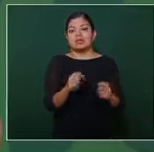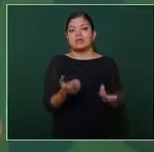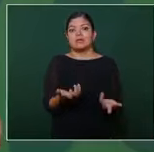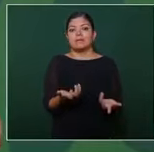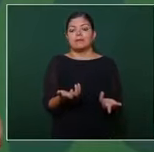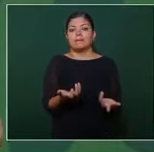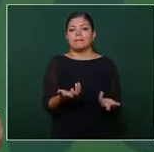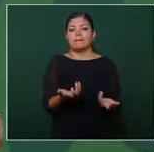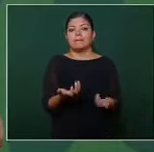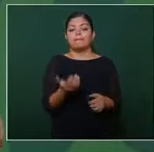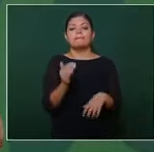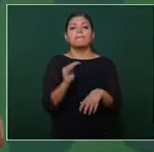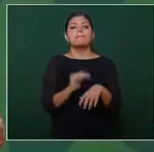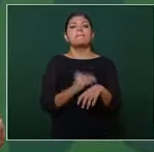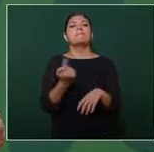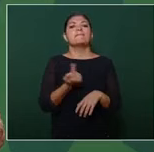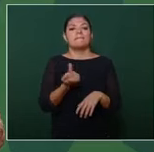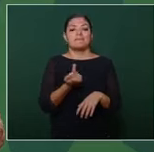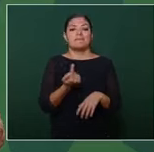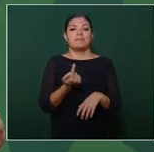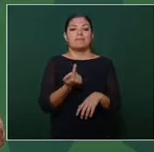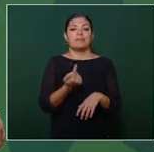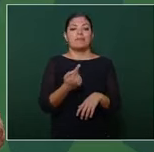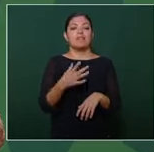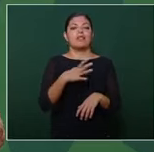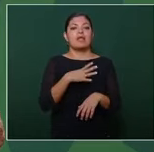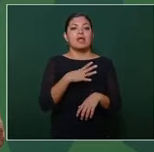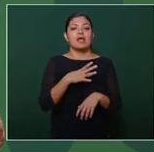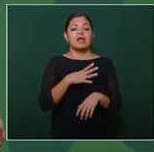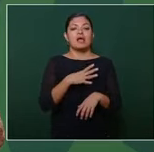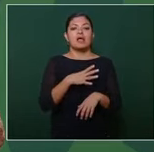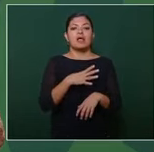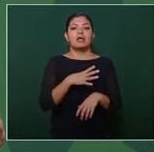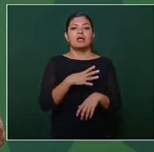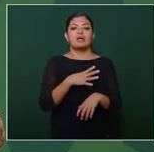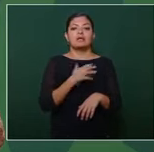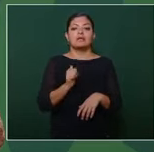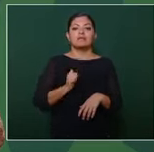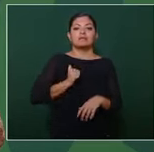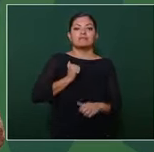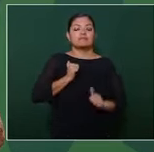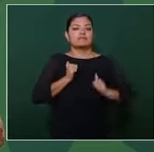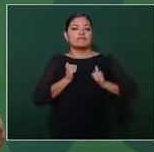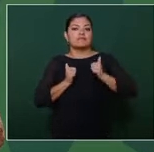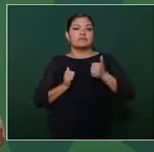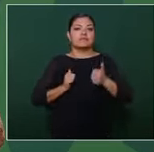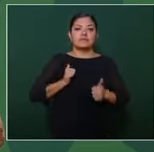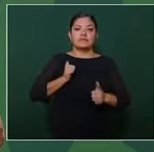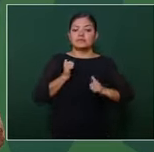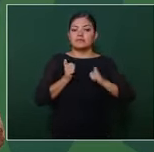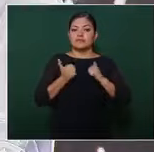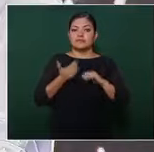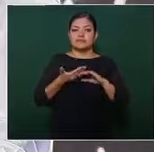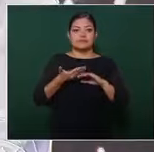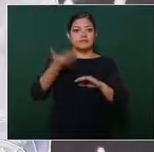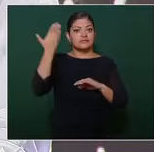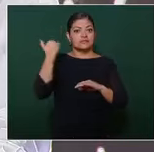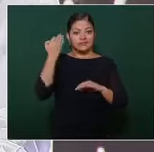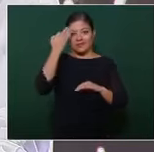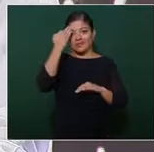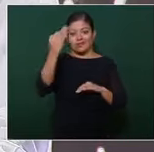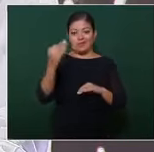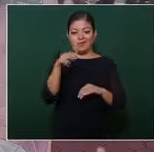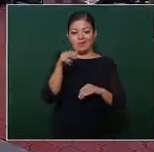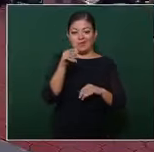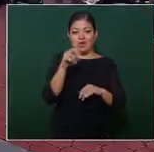fue mucho la enajenación que se produjo en el periodo neoliberal